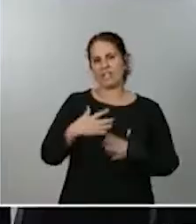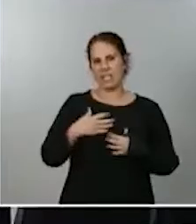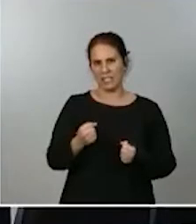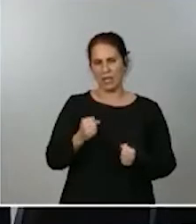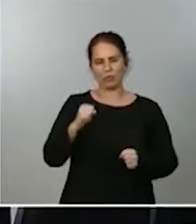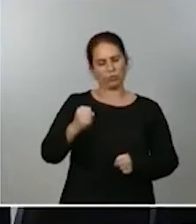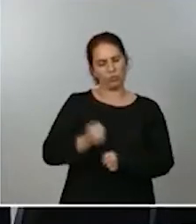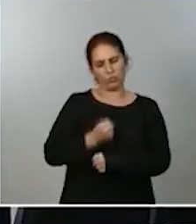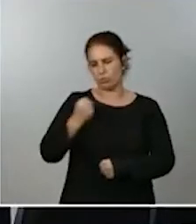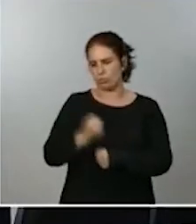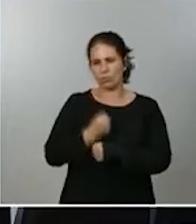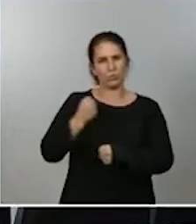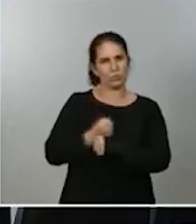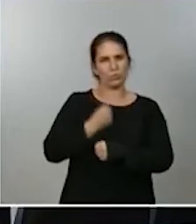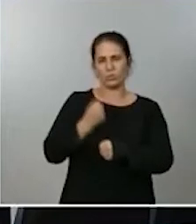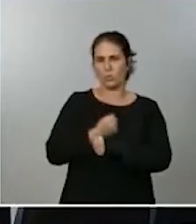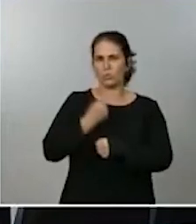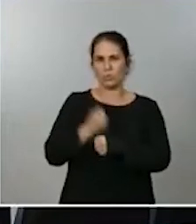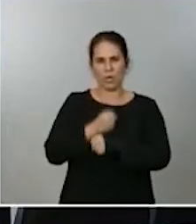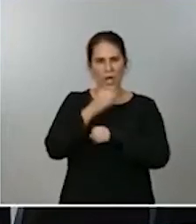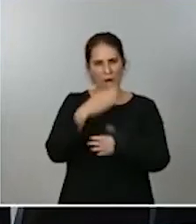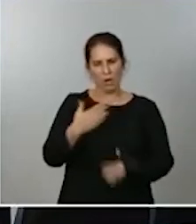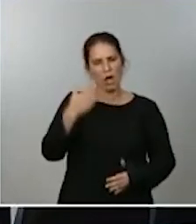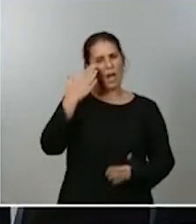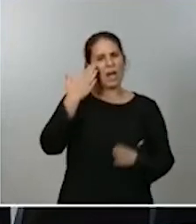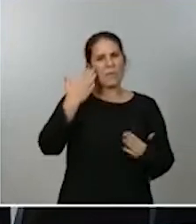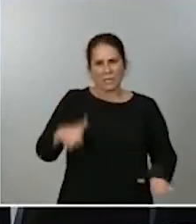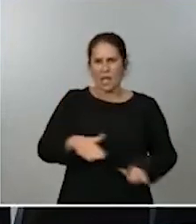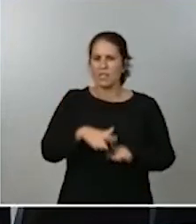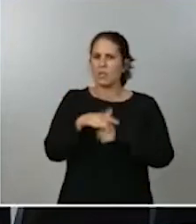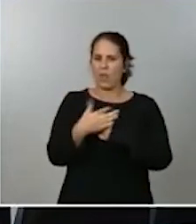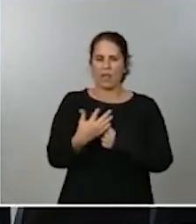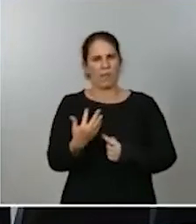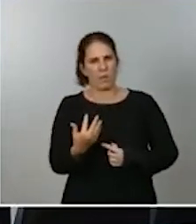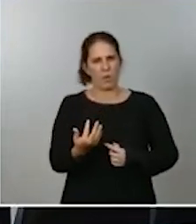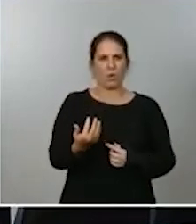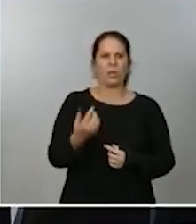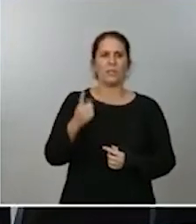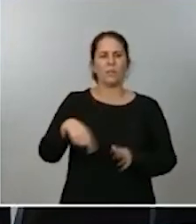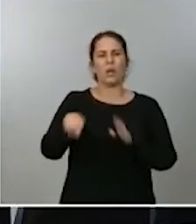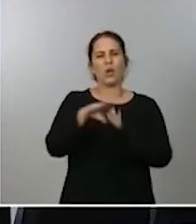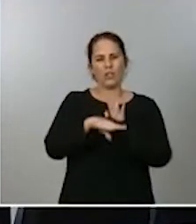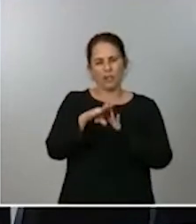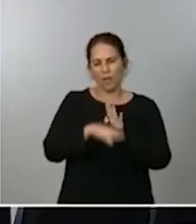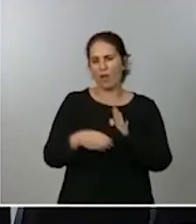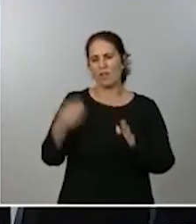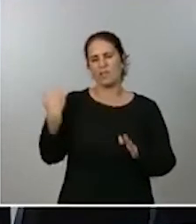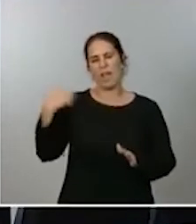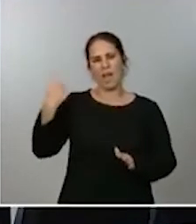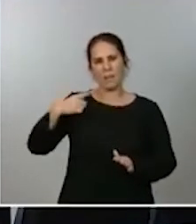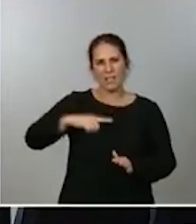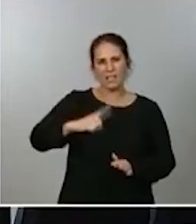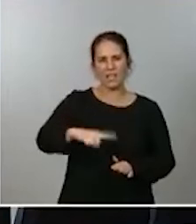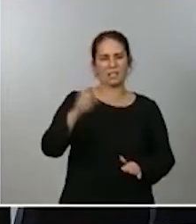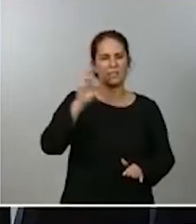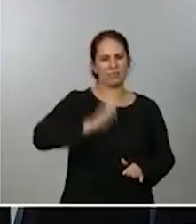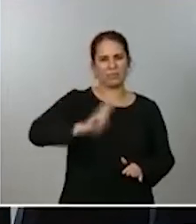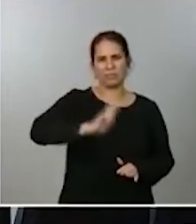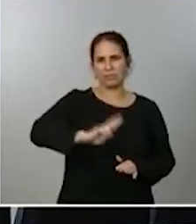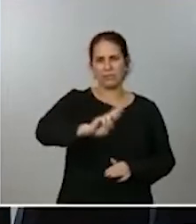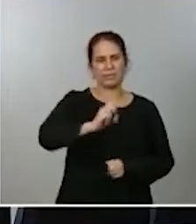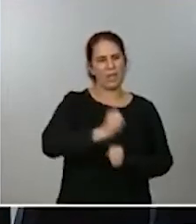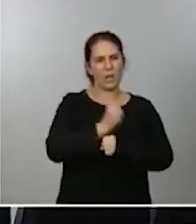que están desarrollando a pesar de las circunstancias y de las condiciones y de meses ya reiterados de un trabajo intenso